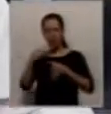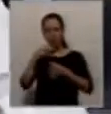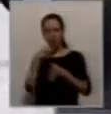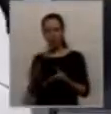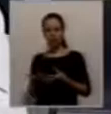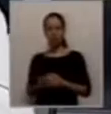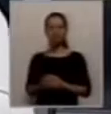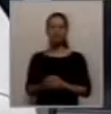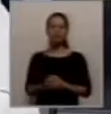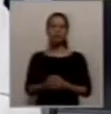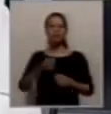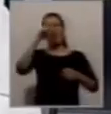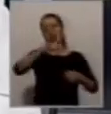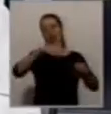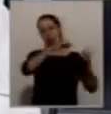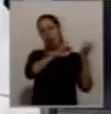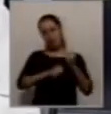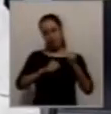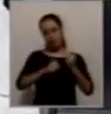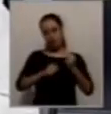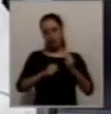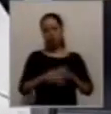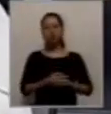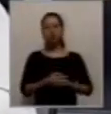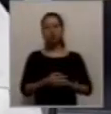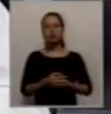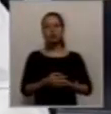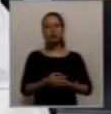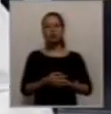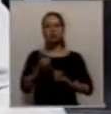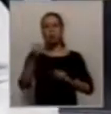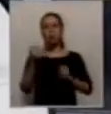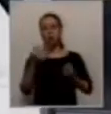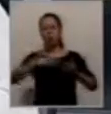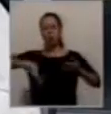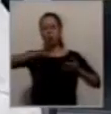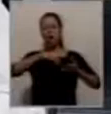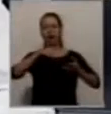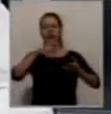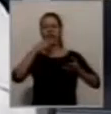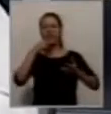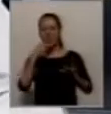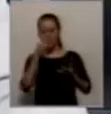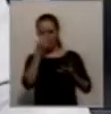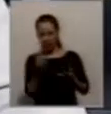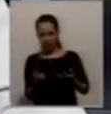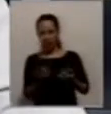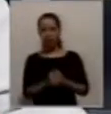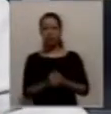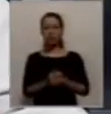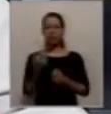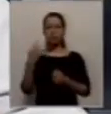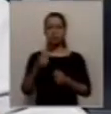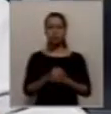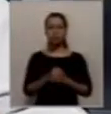parque, lamentablemente, bienvenido el museo por supuesto que viene y el centro de ópera, el teatro de ópera, perdón, pero ese espacio nosotros lo